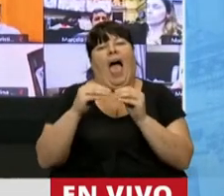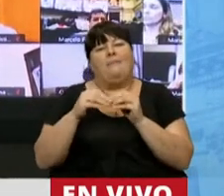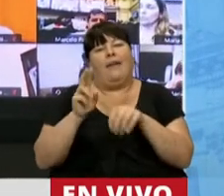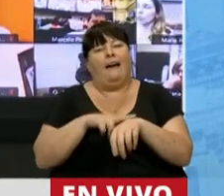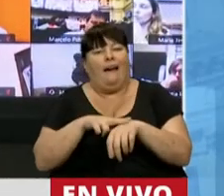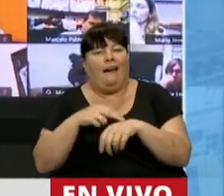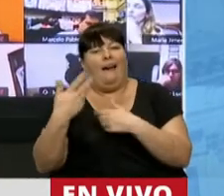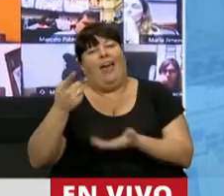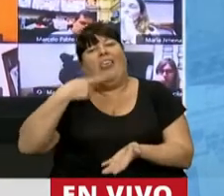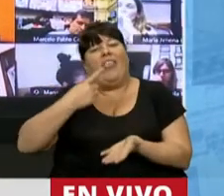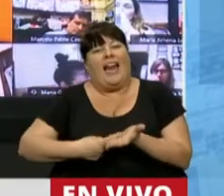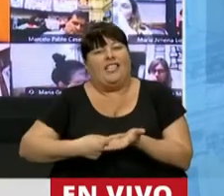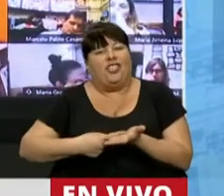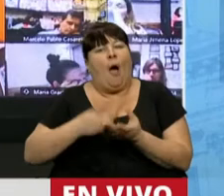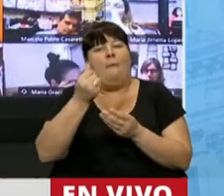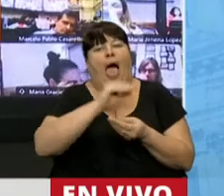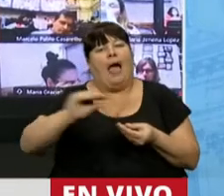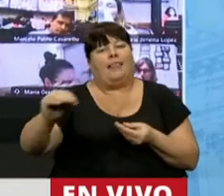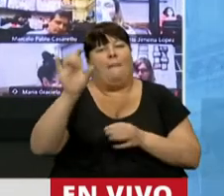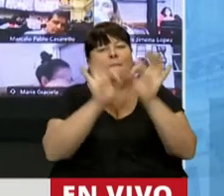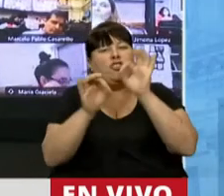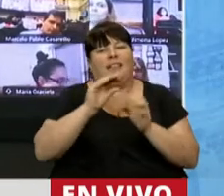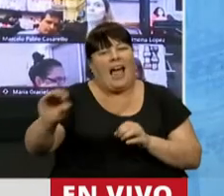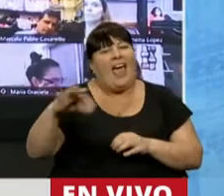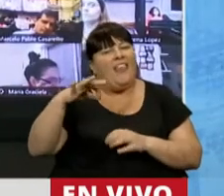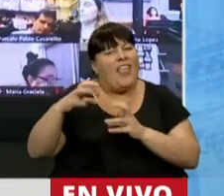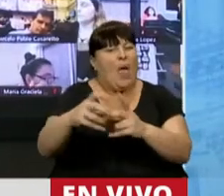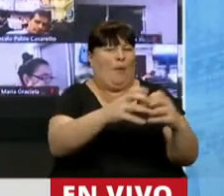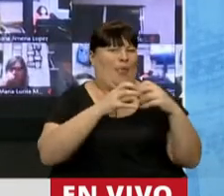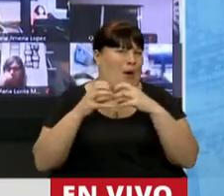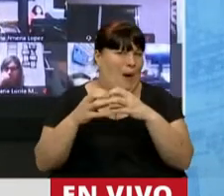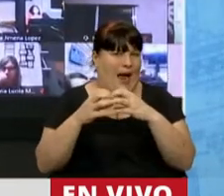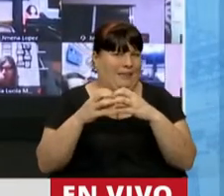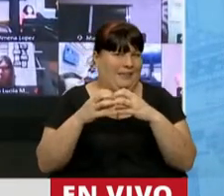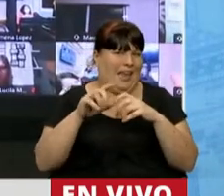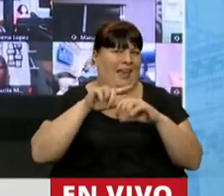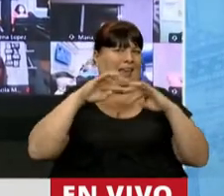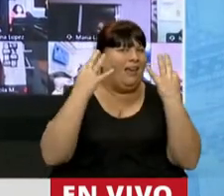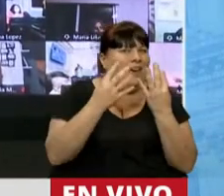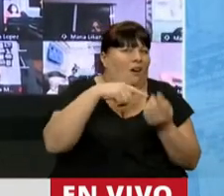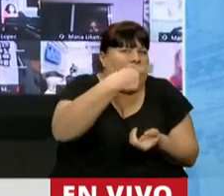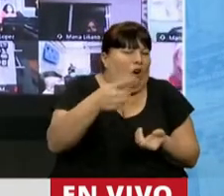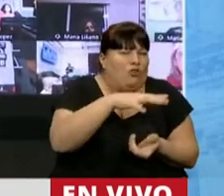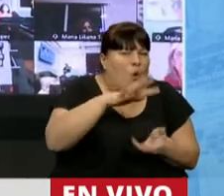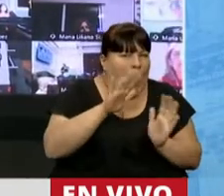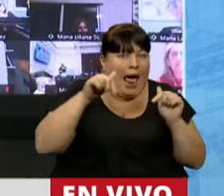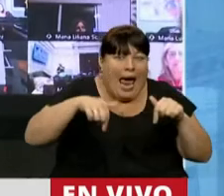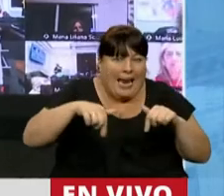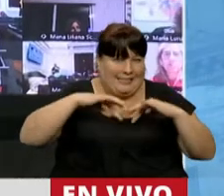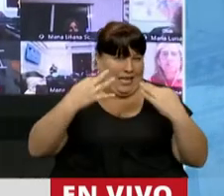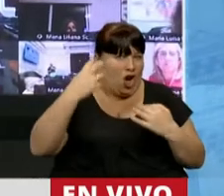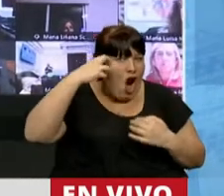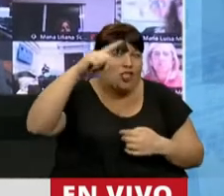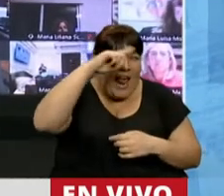por decreto puntos de coparticipación que habría que discutir en otros ámbitos, en este ámbito,